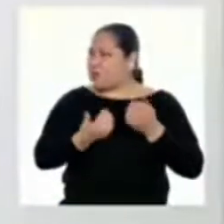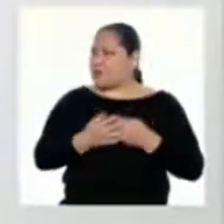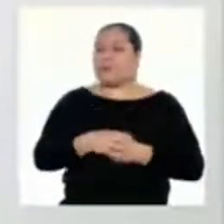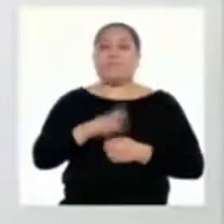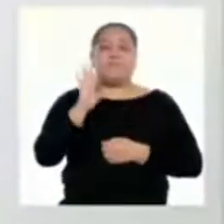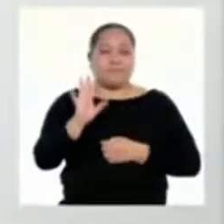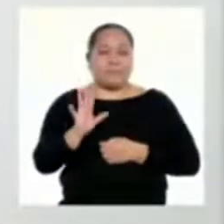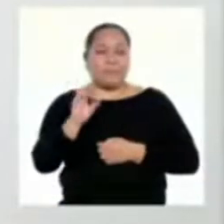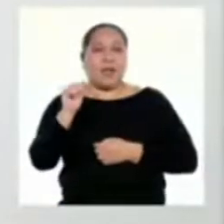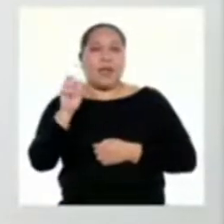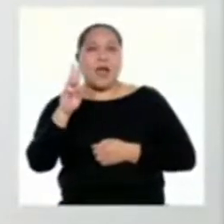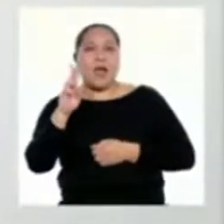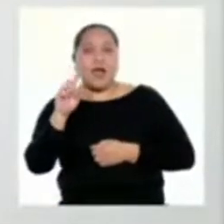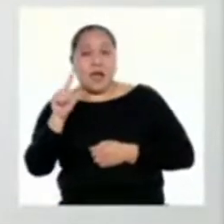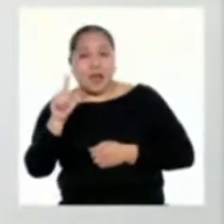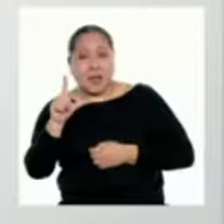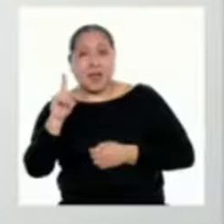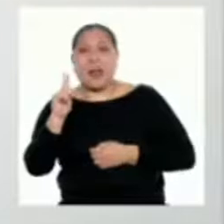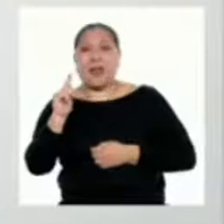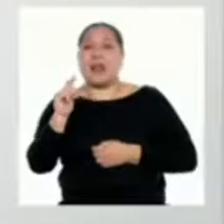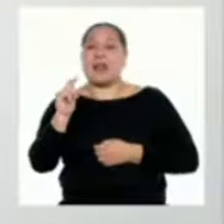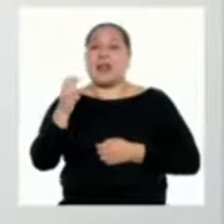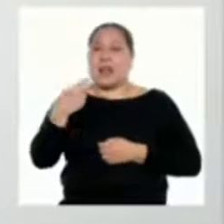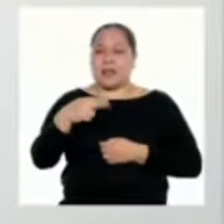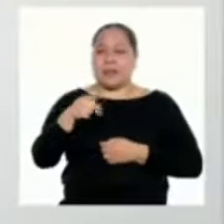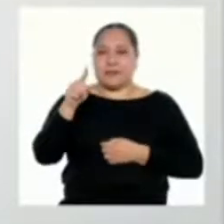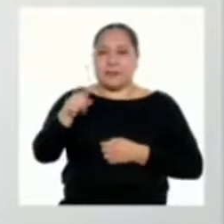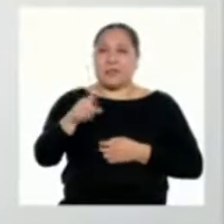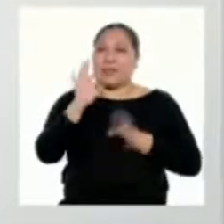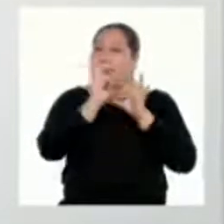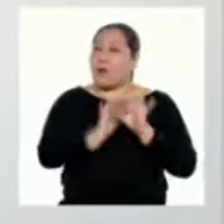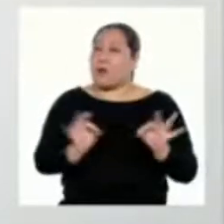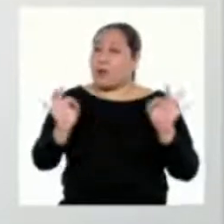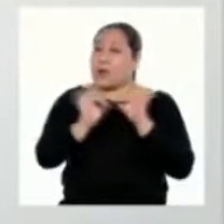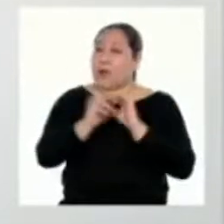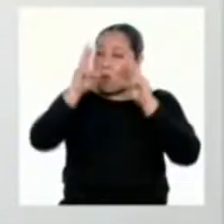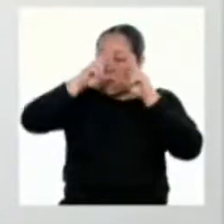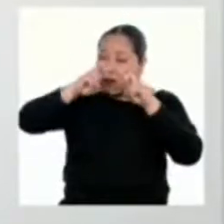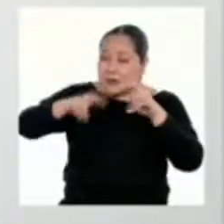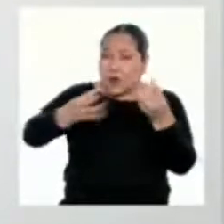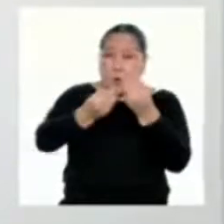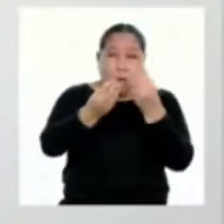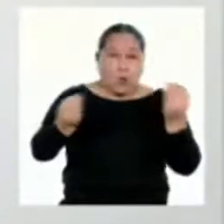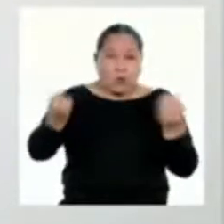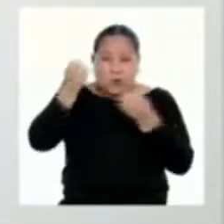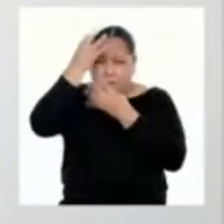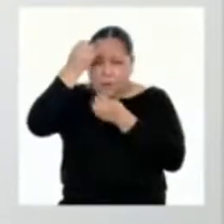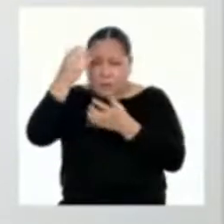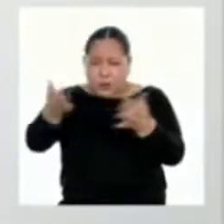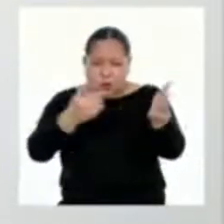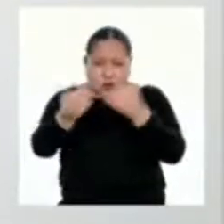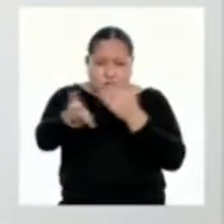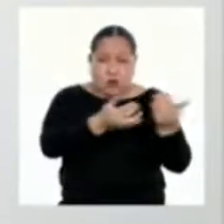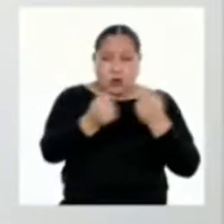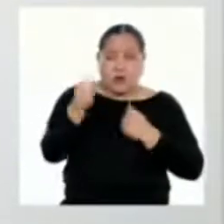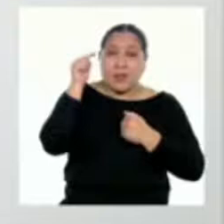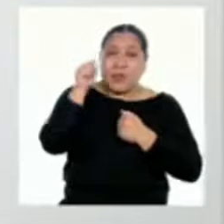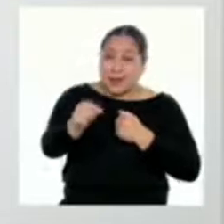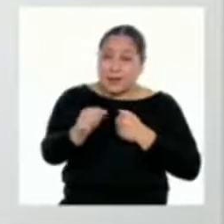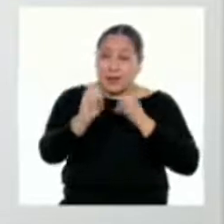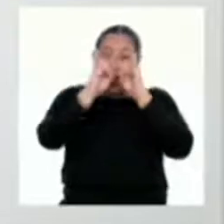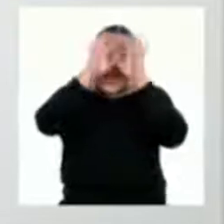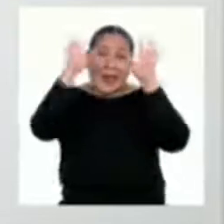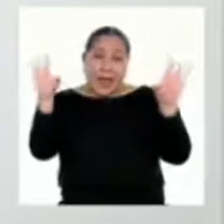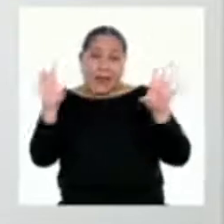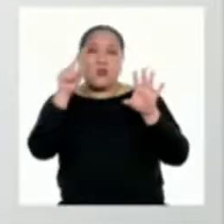hacerlo porque solo teniendo un conocimiento profundo sobre el tema que vamos a tratar es que podemos construir una opinión